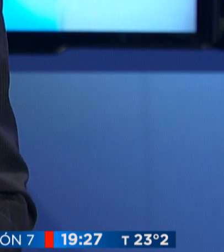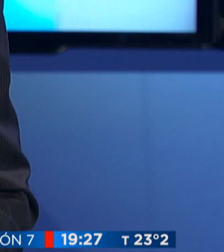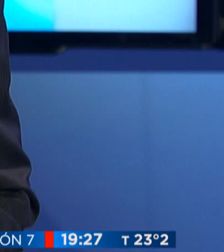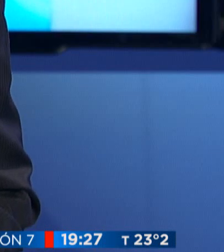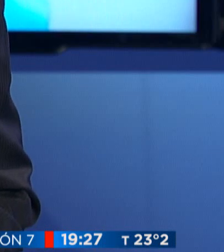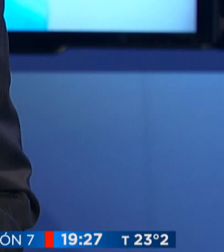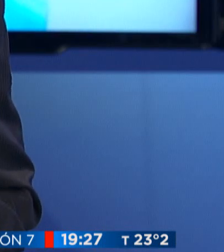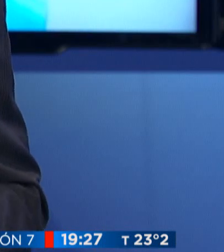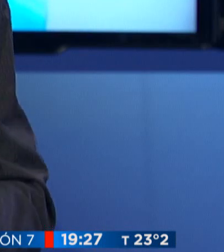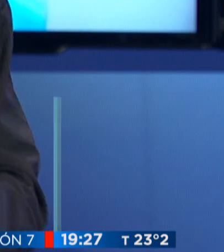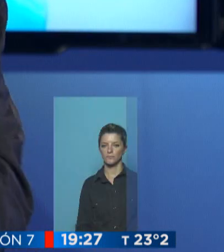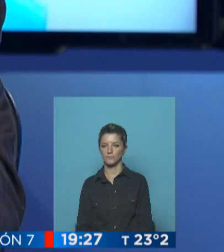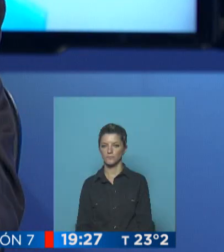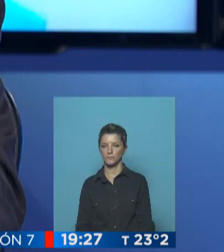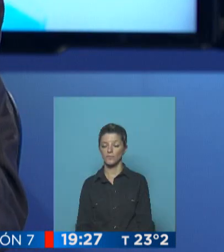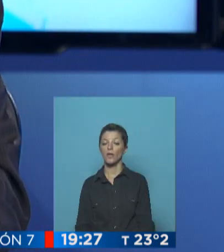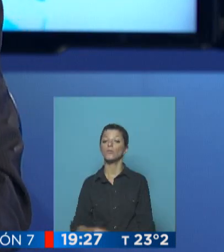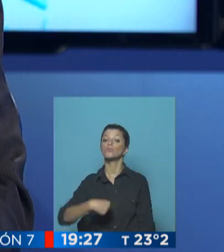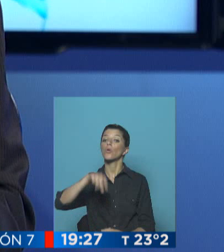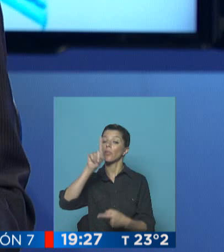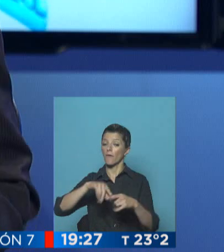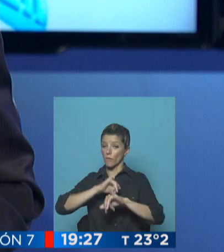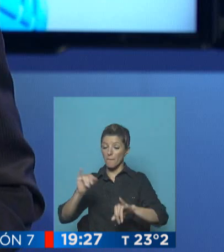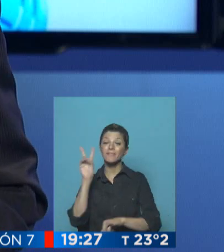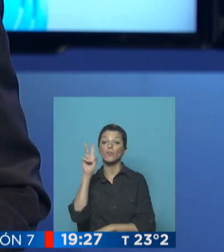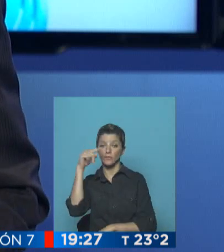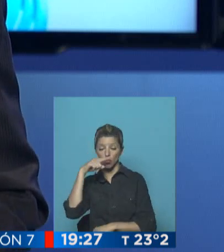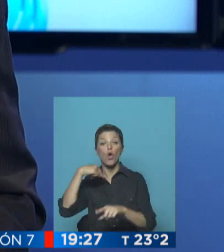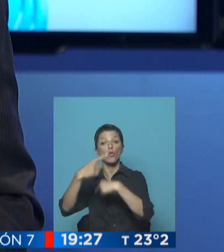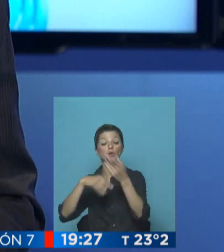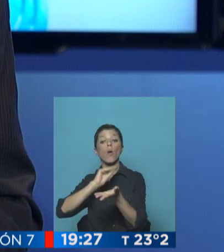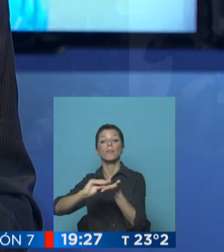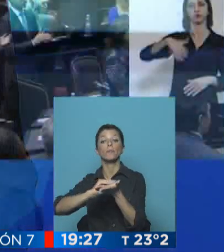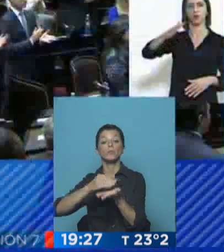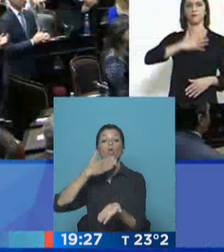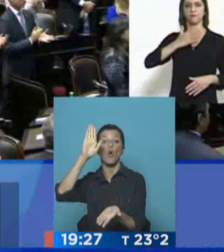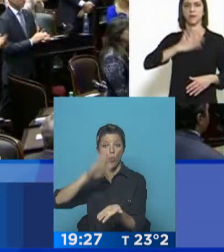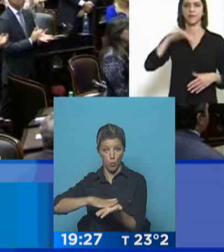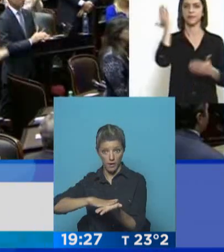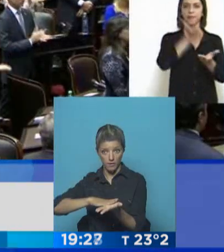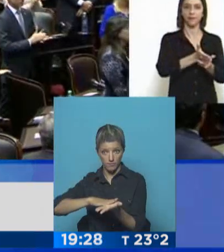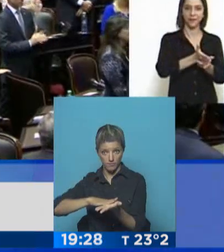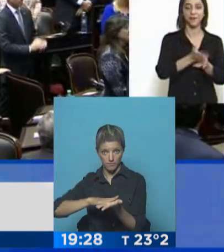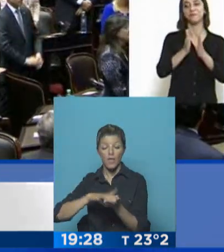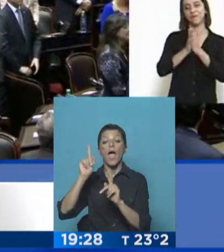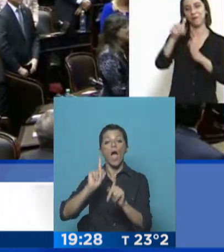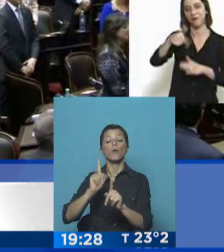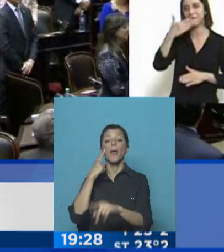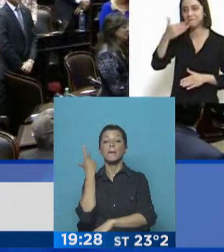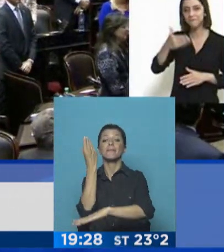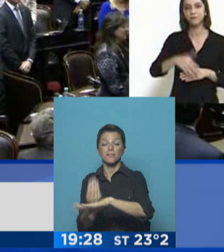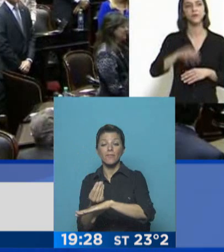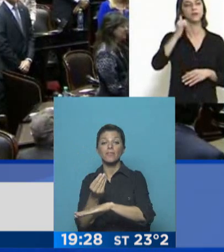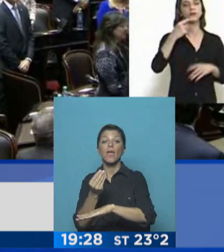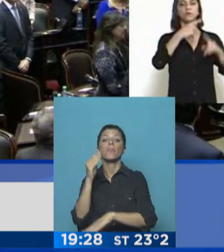Durante todo el día lo seguimos informando a través de Visión 7, sigue la jura de legisladores en la Cámara de Diputados de la Nación. Están jurando los representantes de la